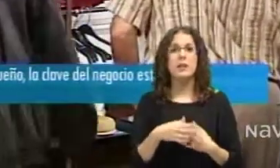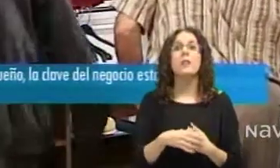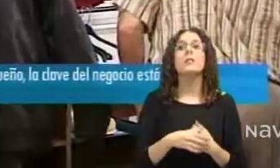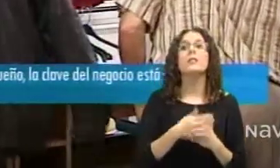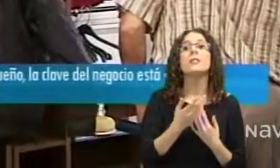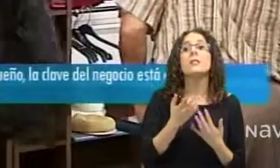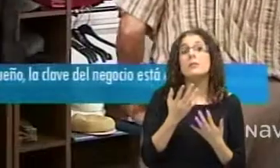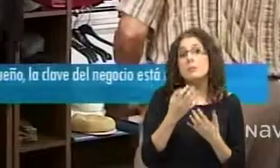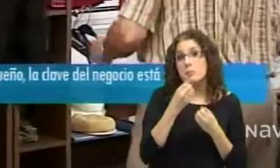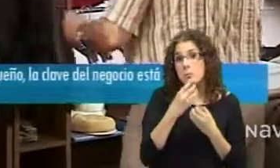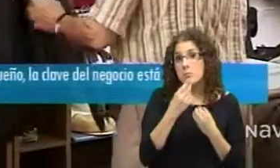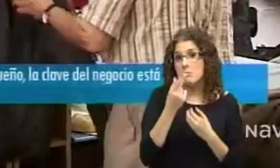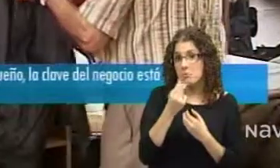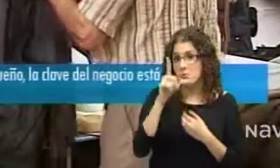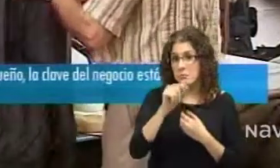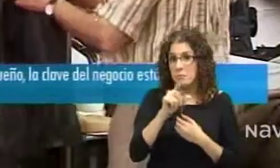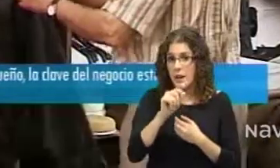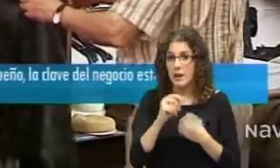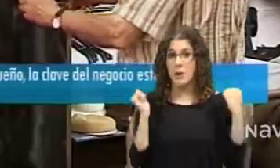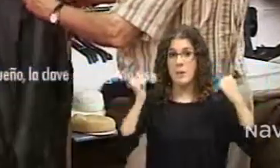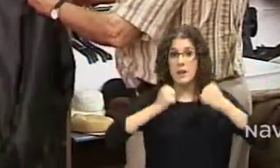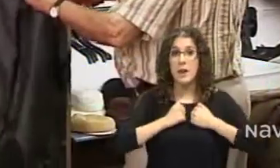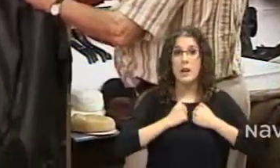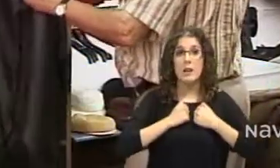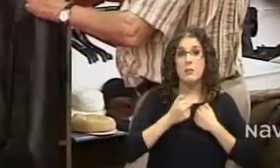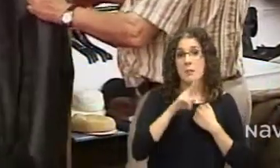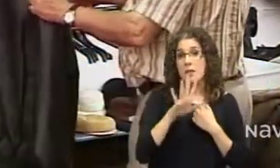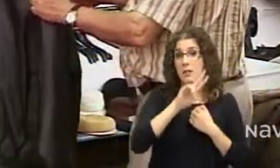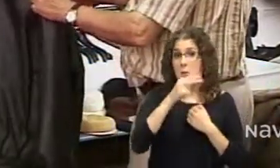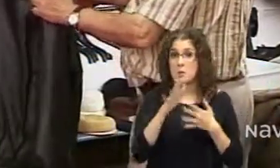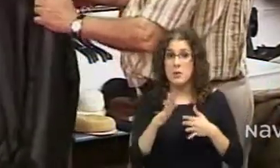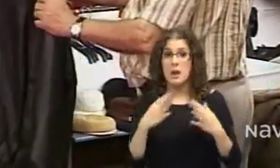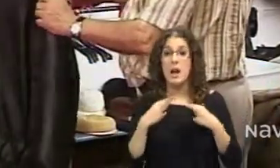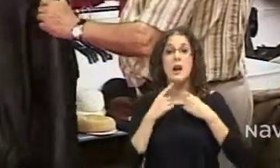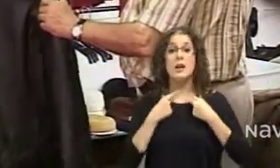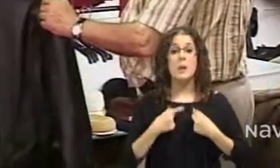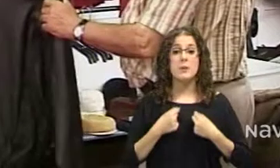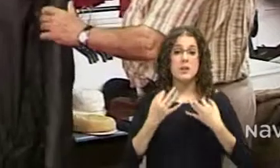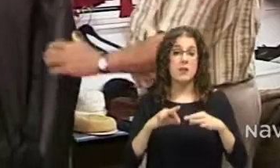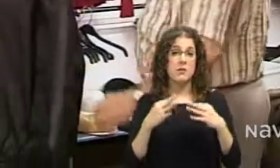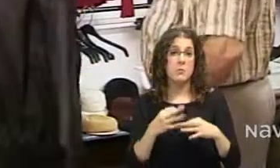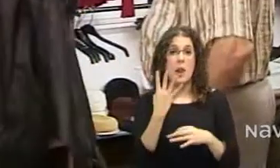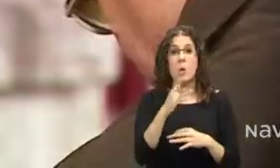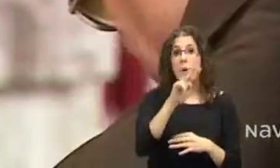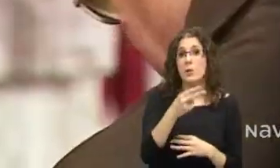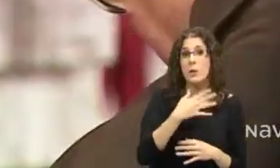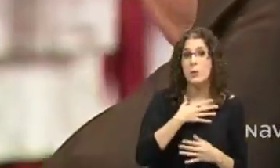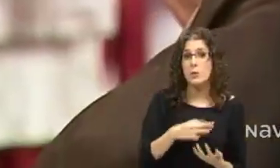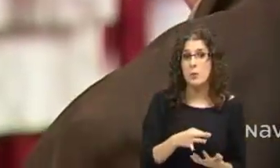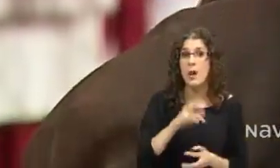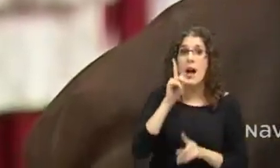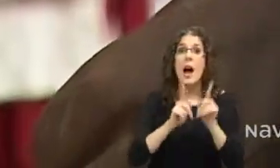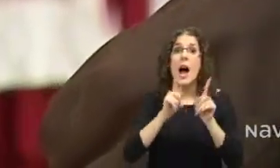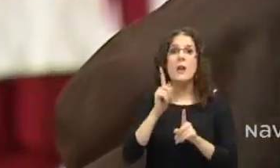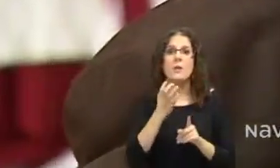más o menos. Una camisa normal y corriente, unos 4 euros, pero claro, hay blusas de estas que pesan